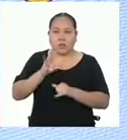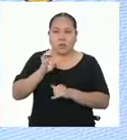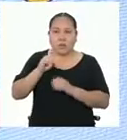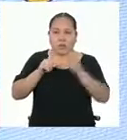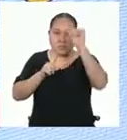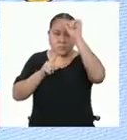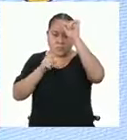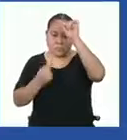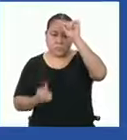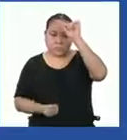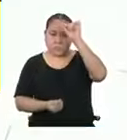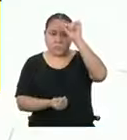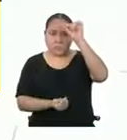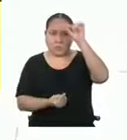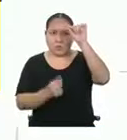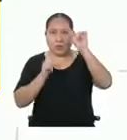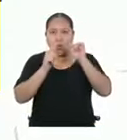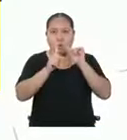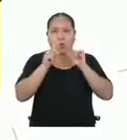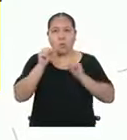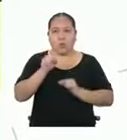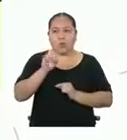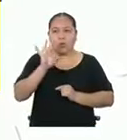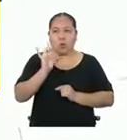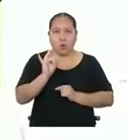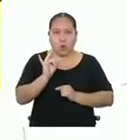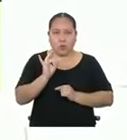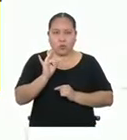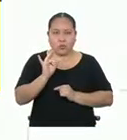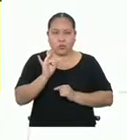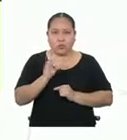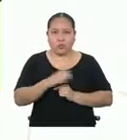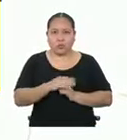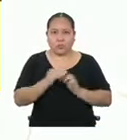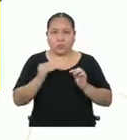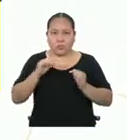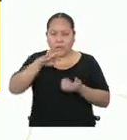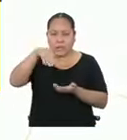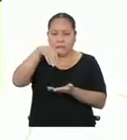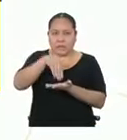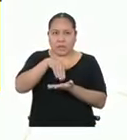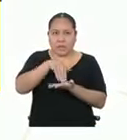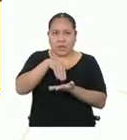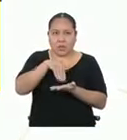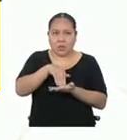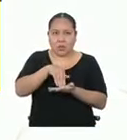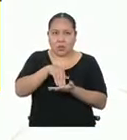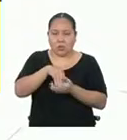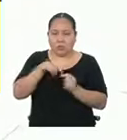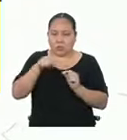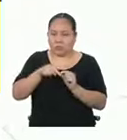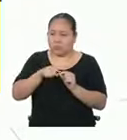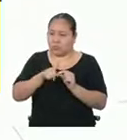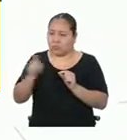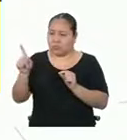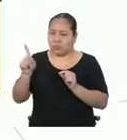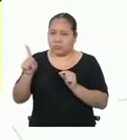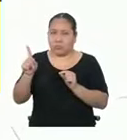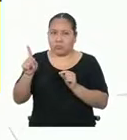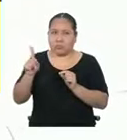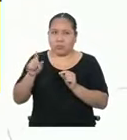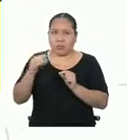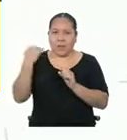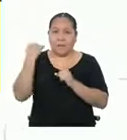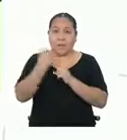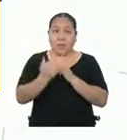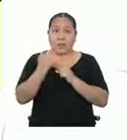opuestos del polígono es uno coma ocho metros, la distancia entre el centro de la base y un vértice del polígono será